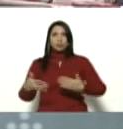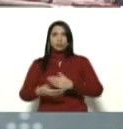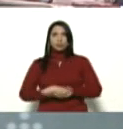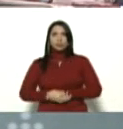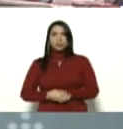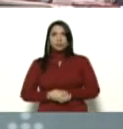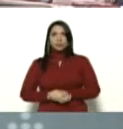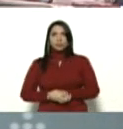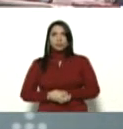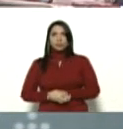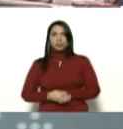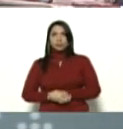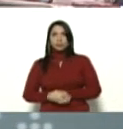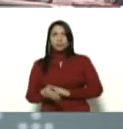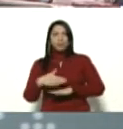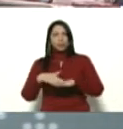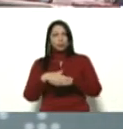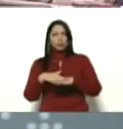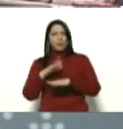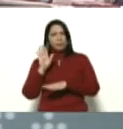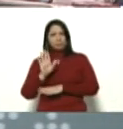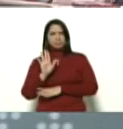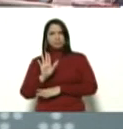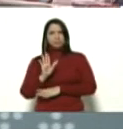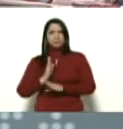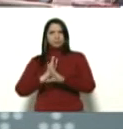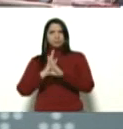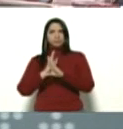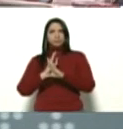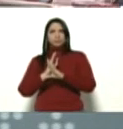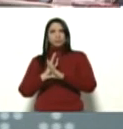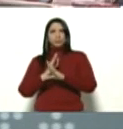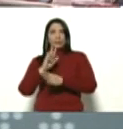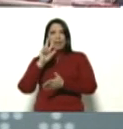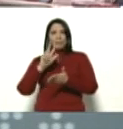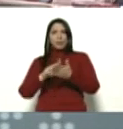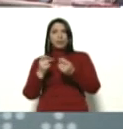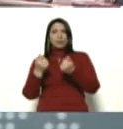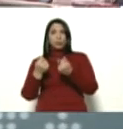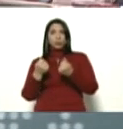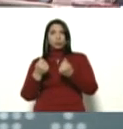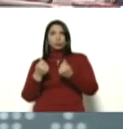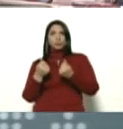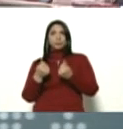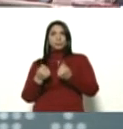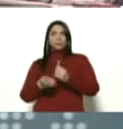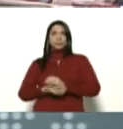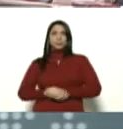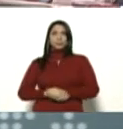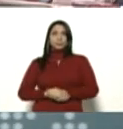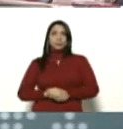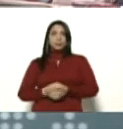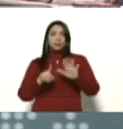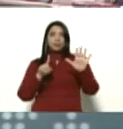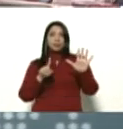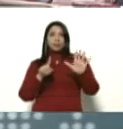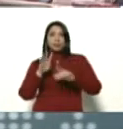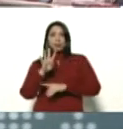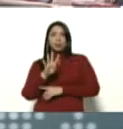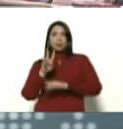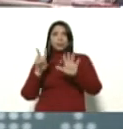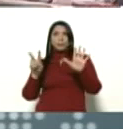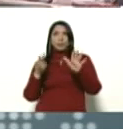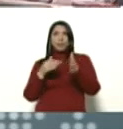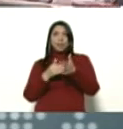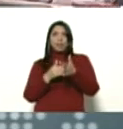no no déjeme ver aquí perdón aprobar recursos financieros por un monto de seiscientos cuarenta